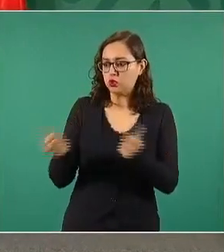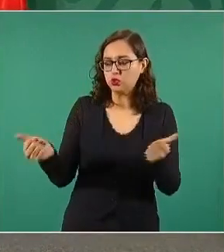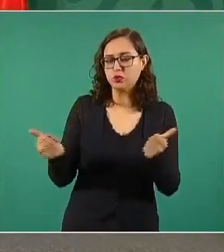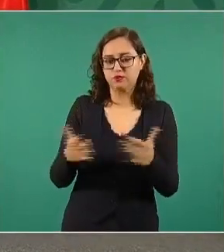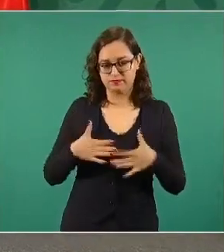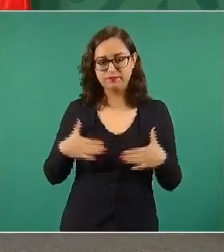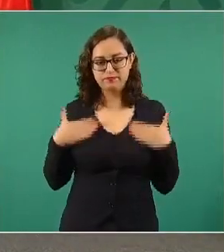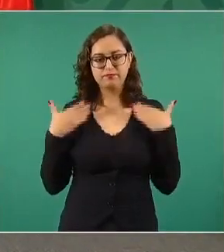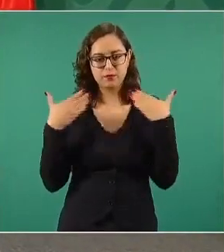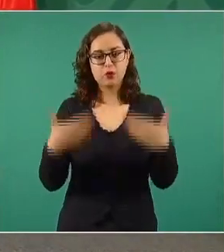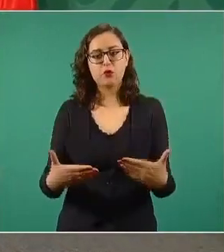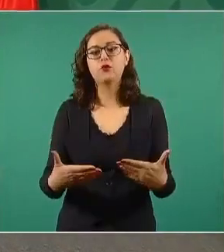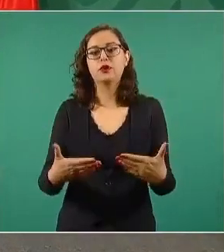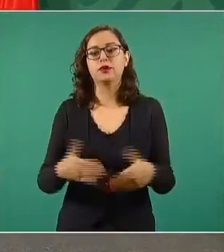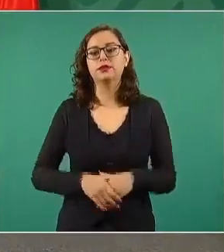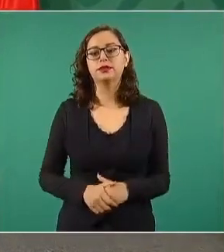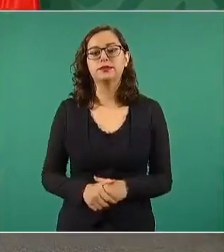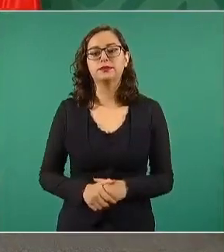nosotros podemos